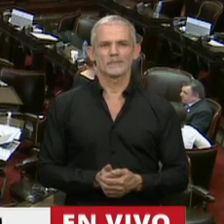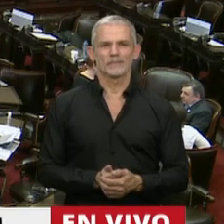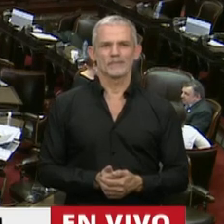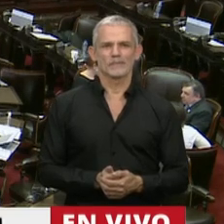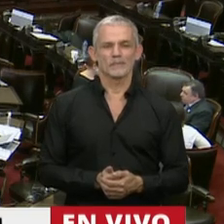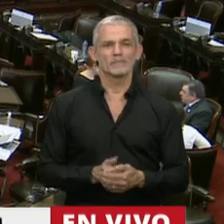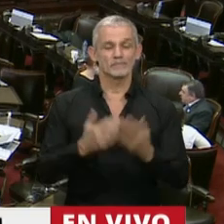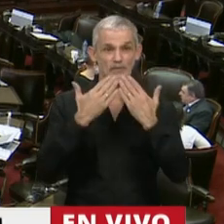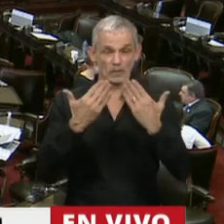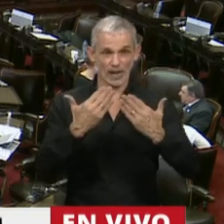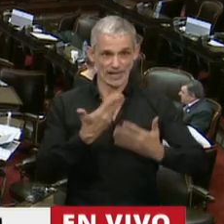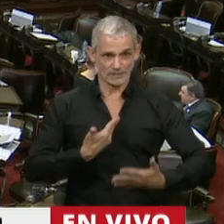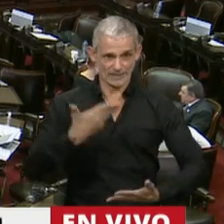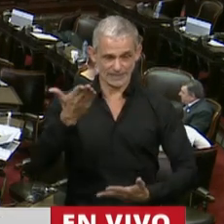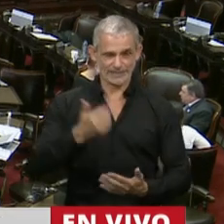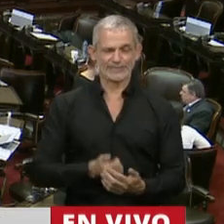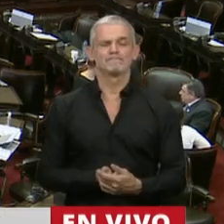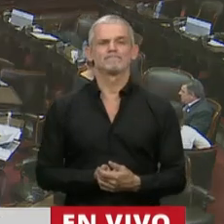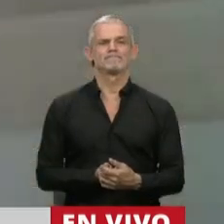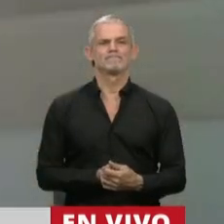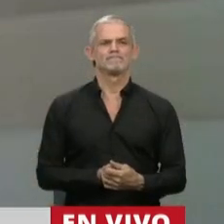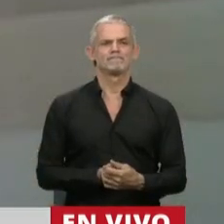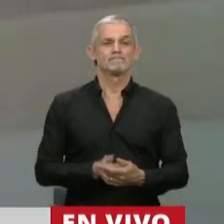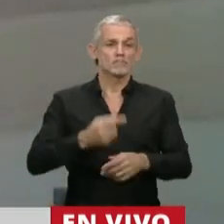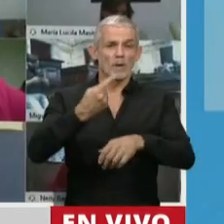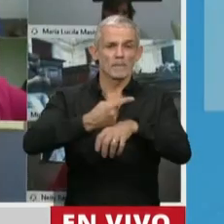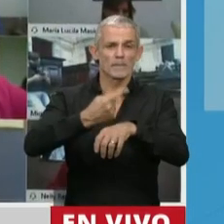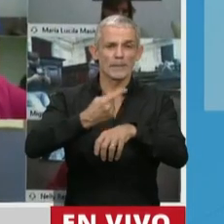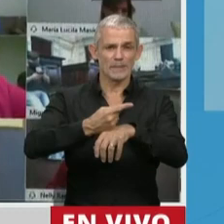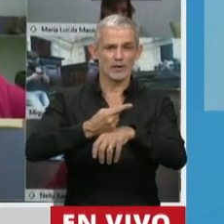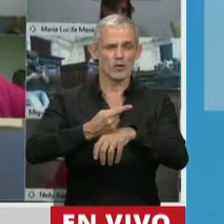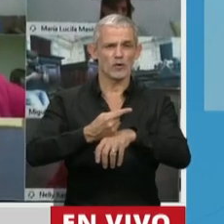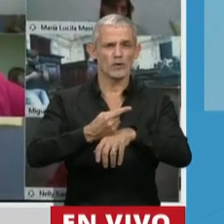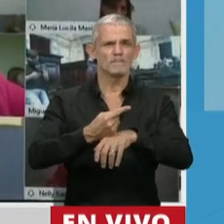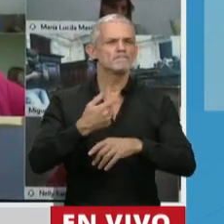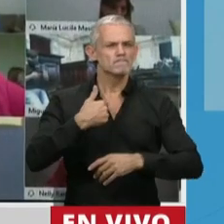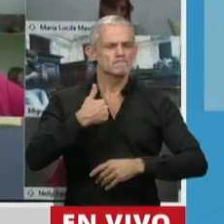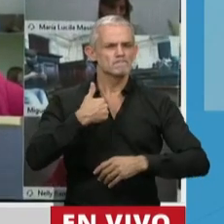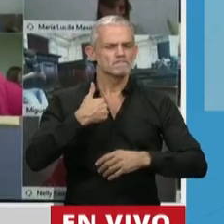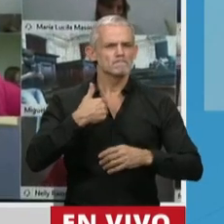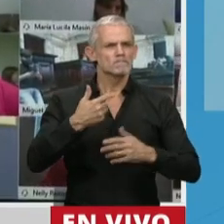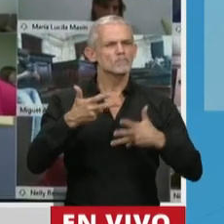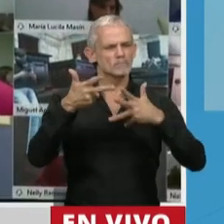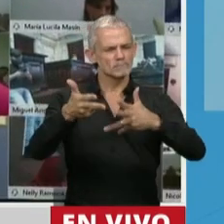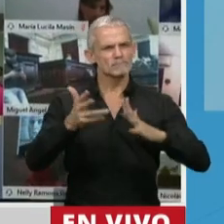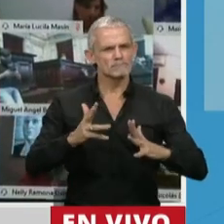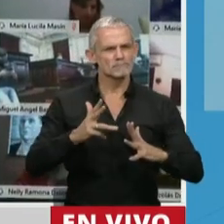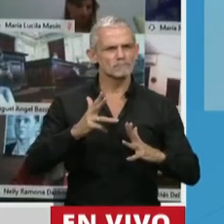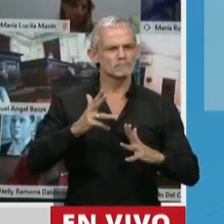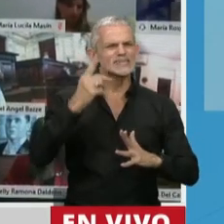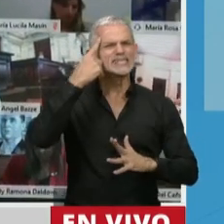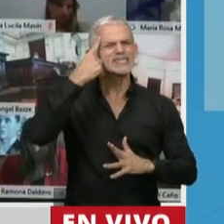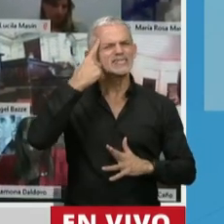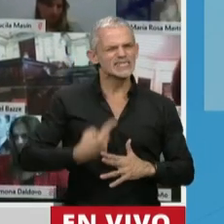Gracias, Presidente. En primer lugar, expresar mi profunda